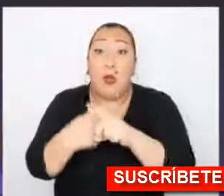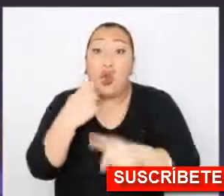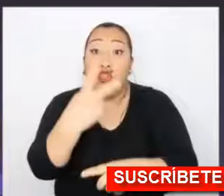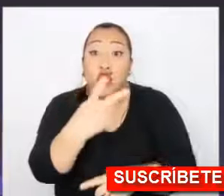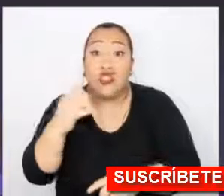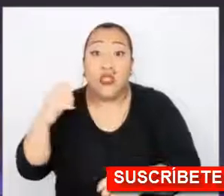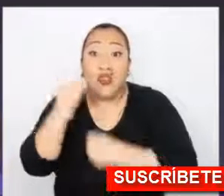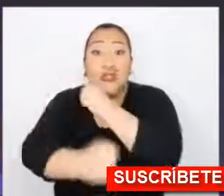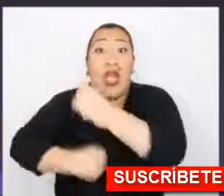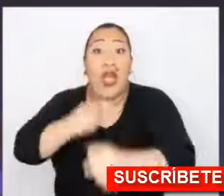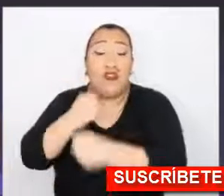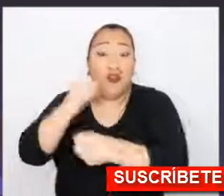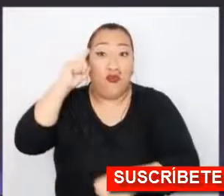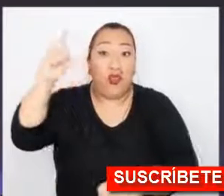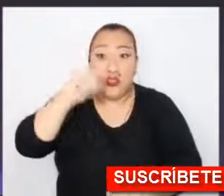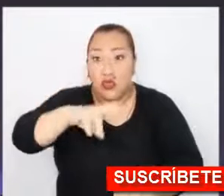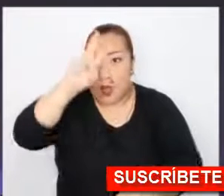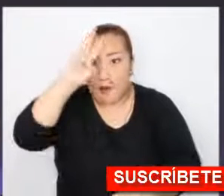Bicentenario.